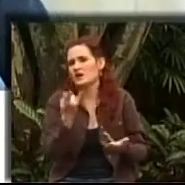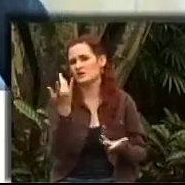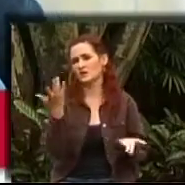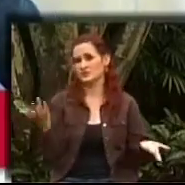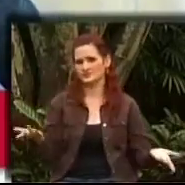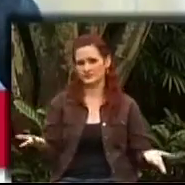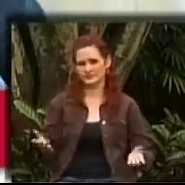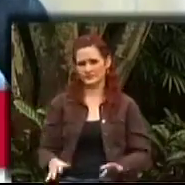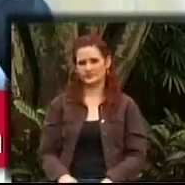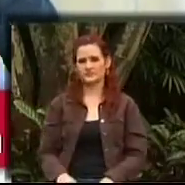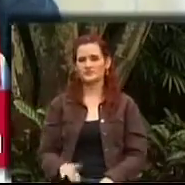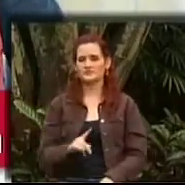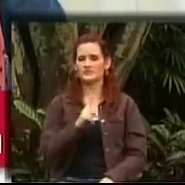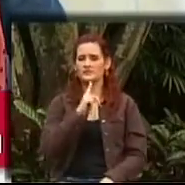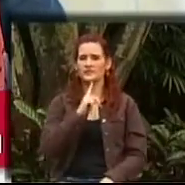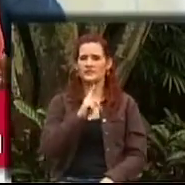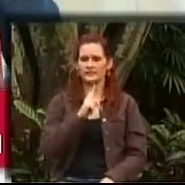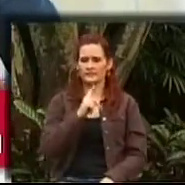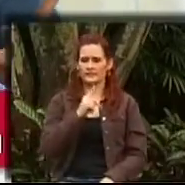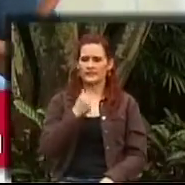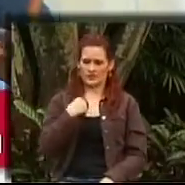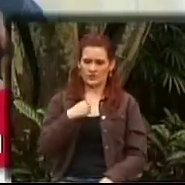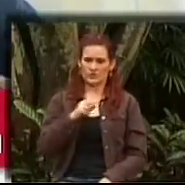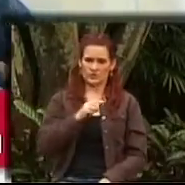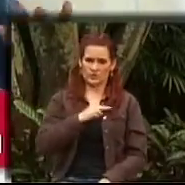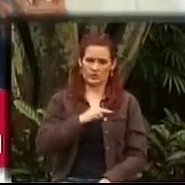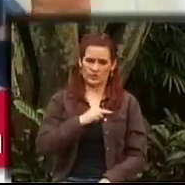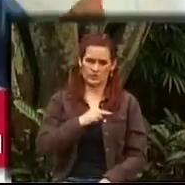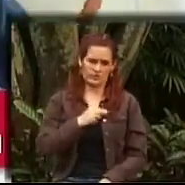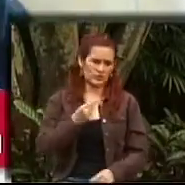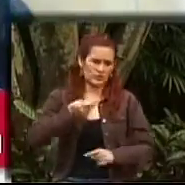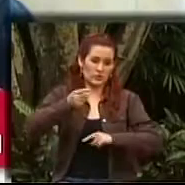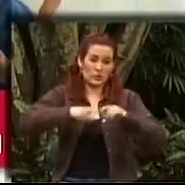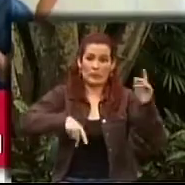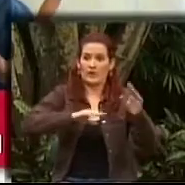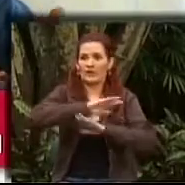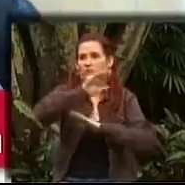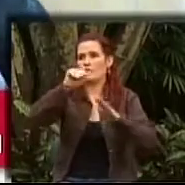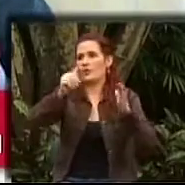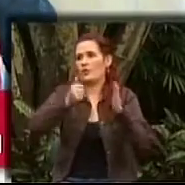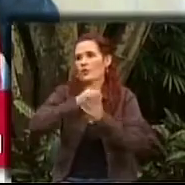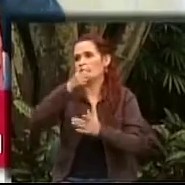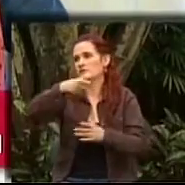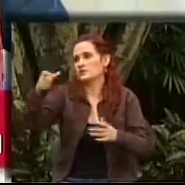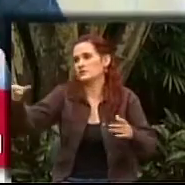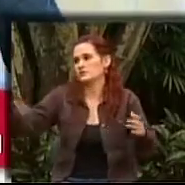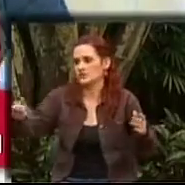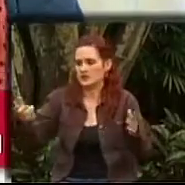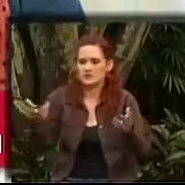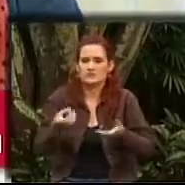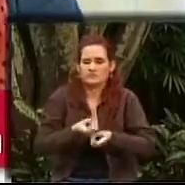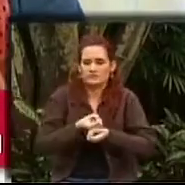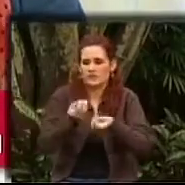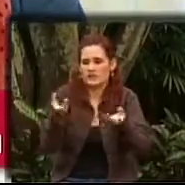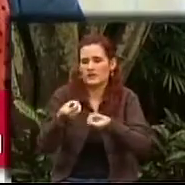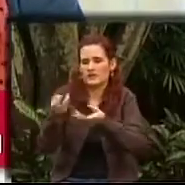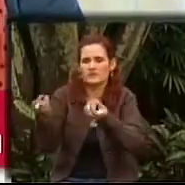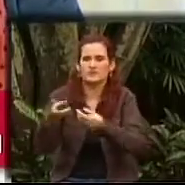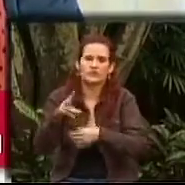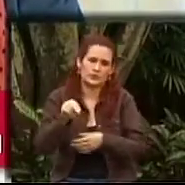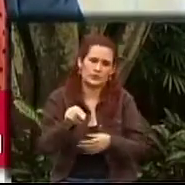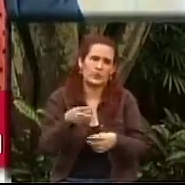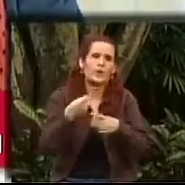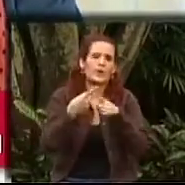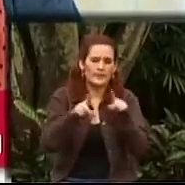bien, como lo decíamos ahora, en muchos casos no podemos cubrir todas las necesidades que nos llegan, por lo menos sí tenemos la posibilidad de